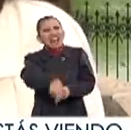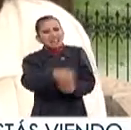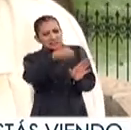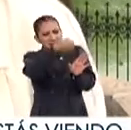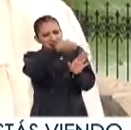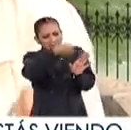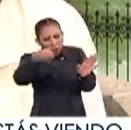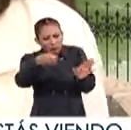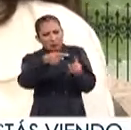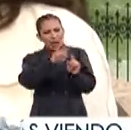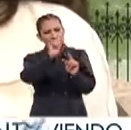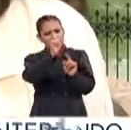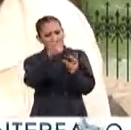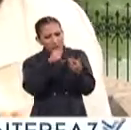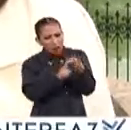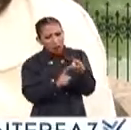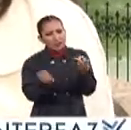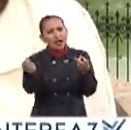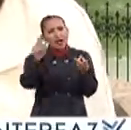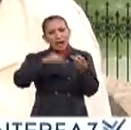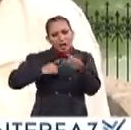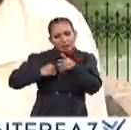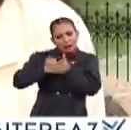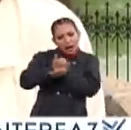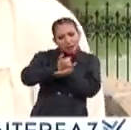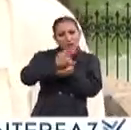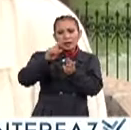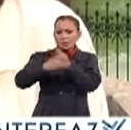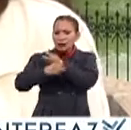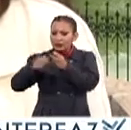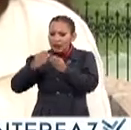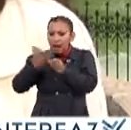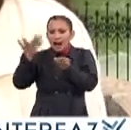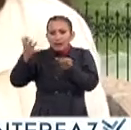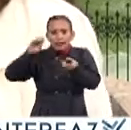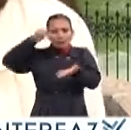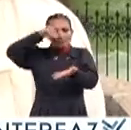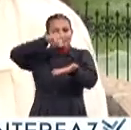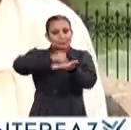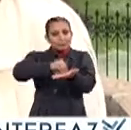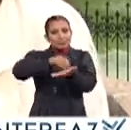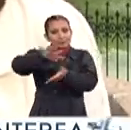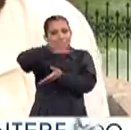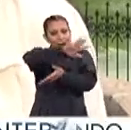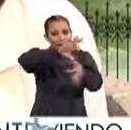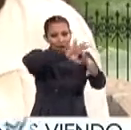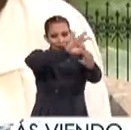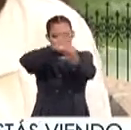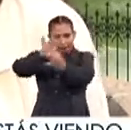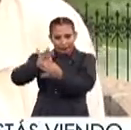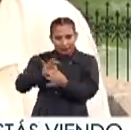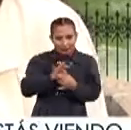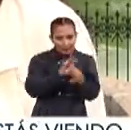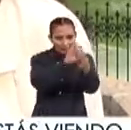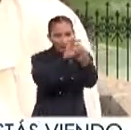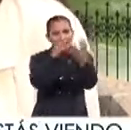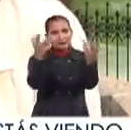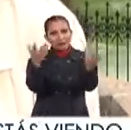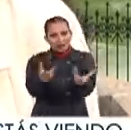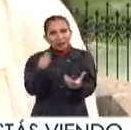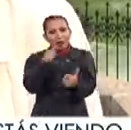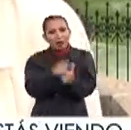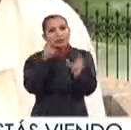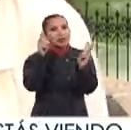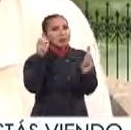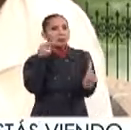estructuras Qué tecnologías Qué soportes Y qué materiales Hacen posible Que estas disciplinas Estén en conjunto Actuando A